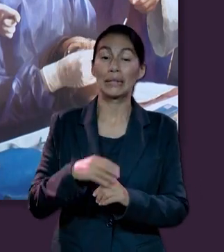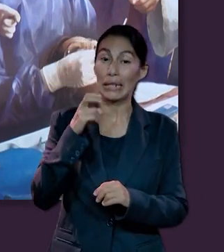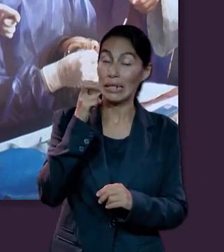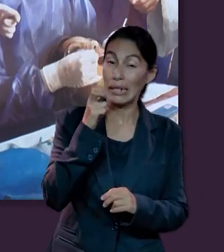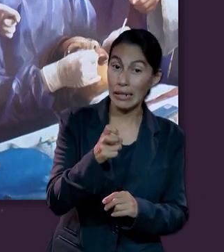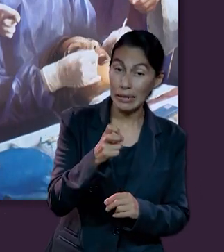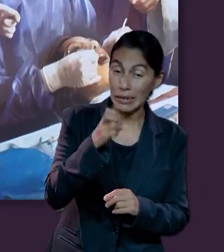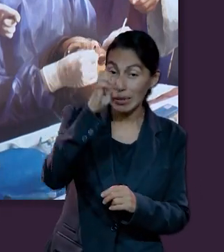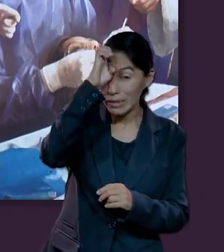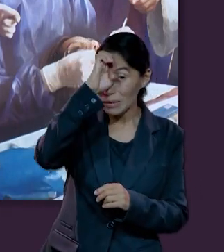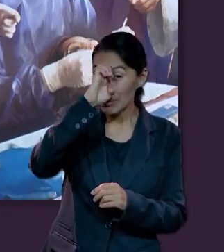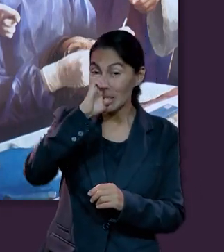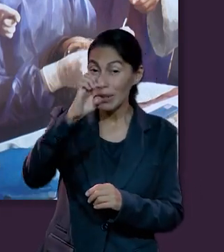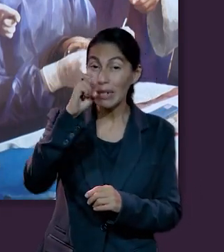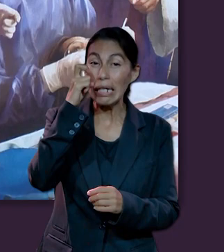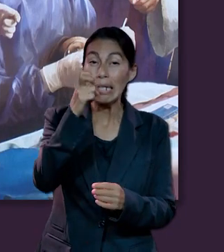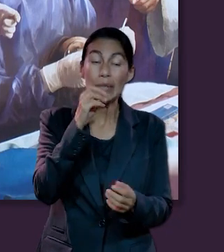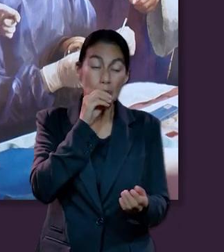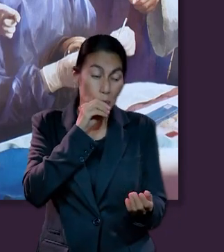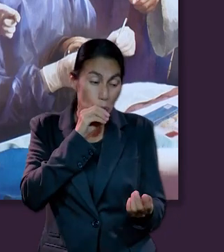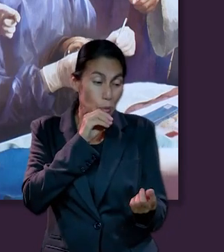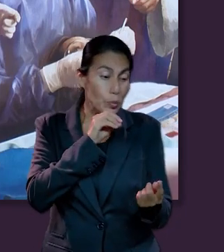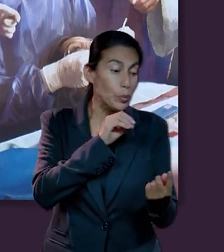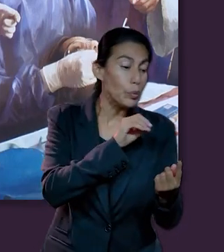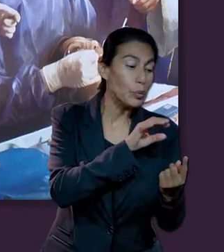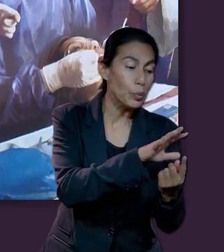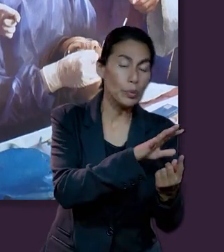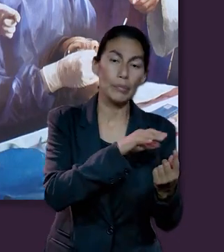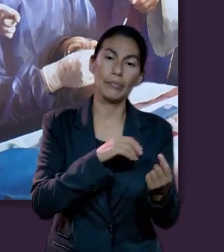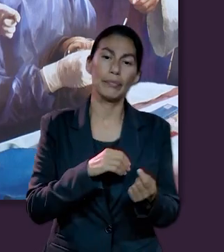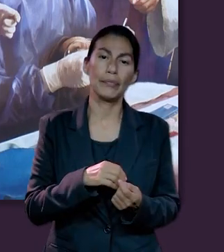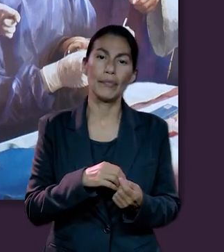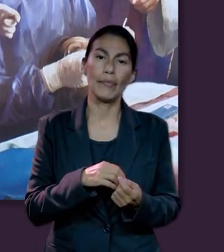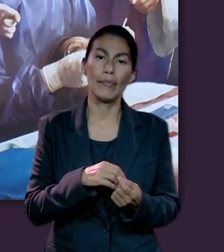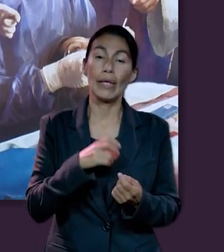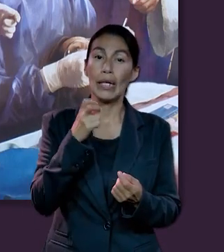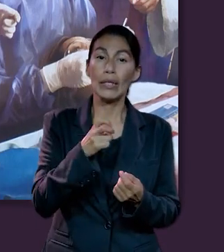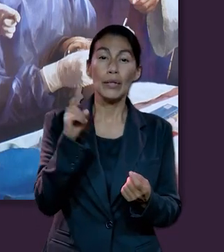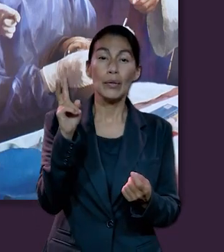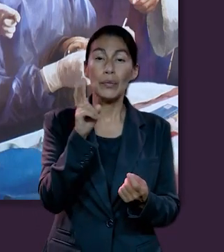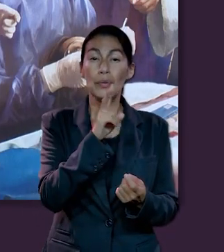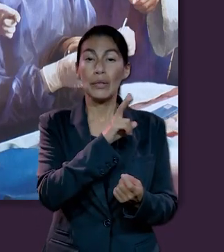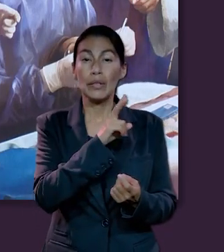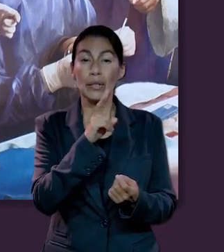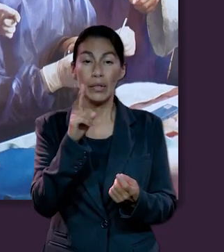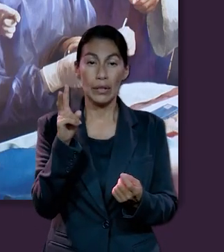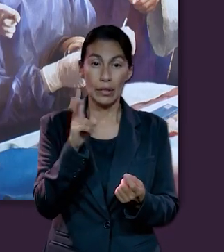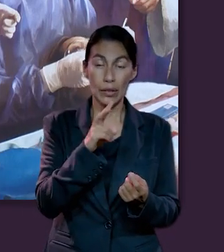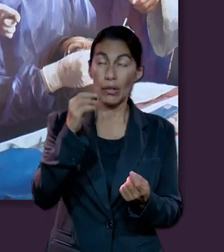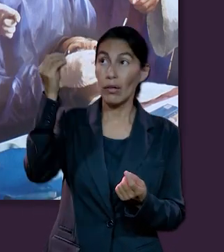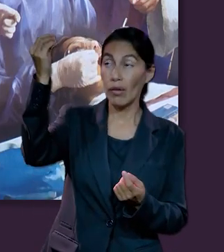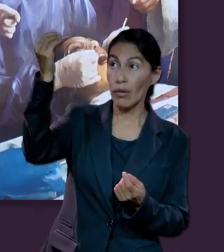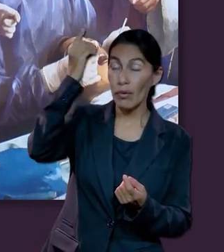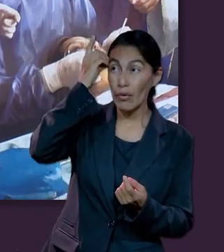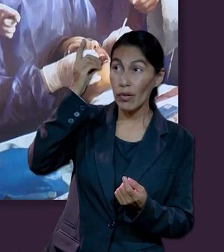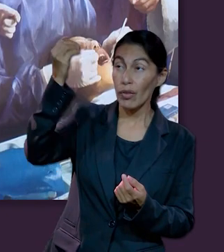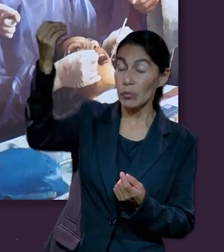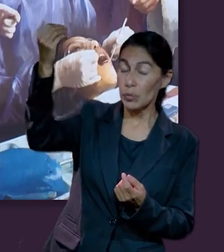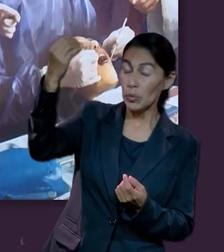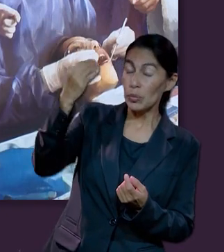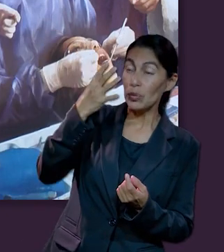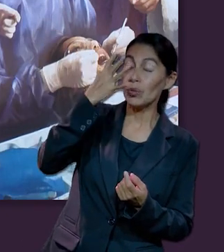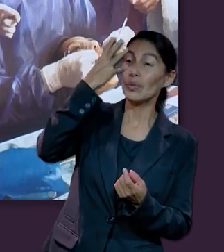Es ese, precisamente, espíritu, ese aliento, ese viento que viene